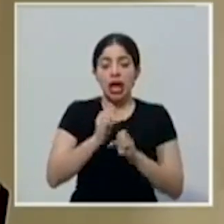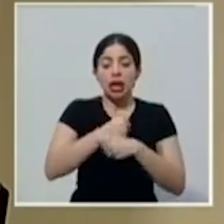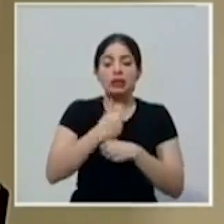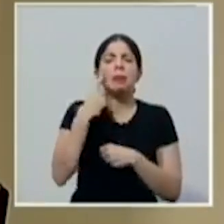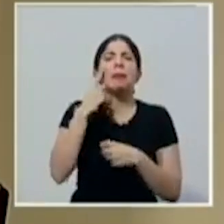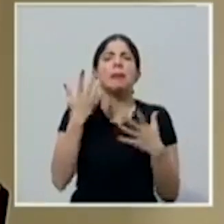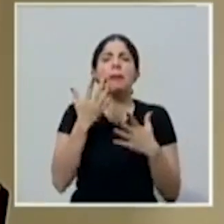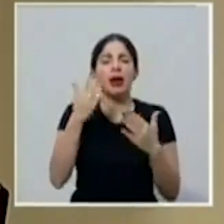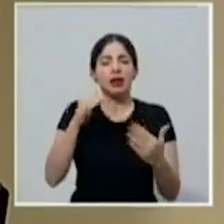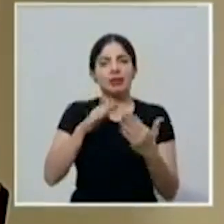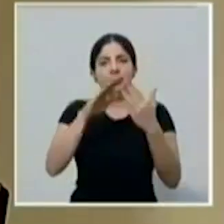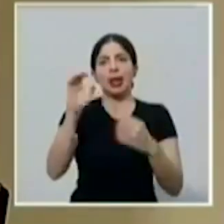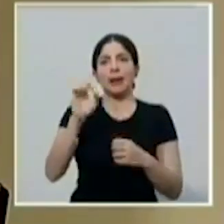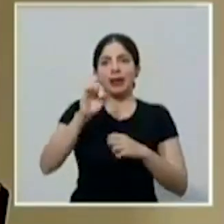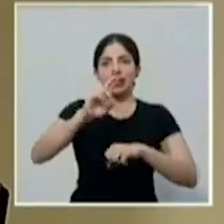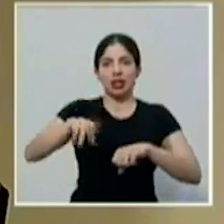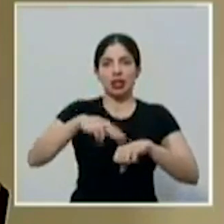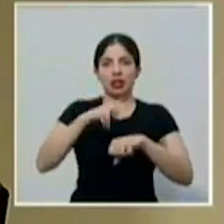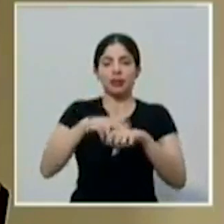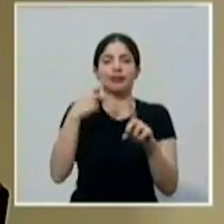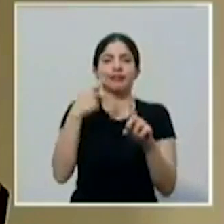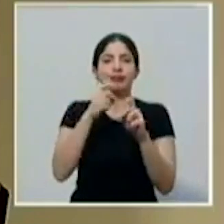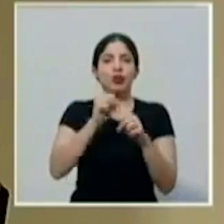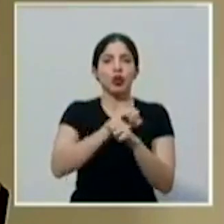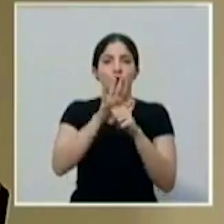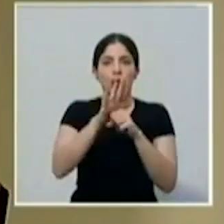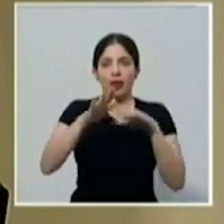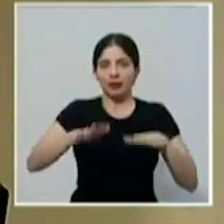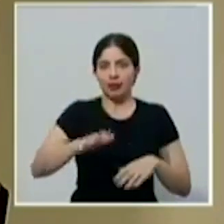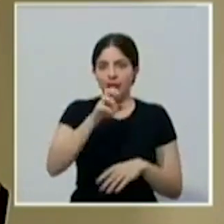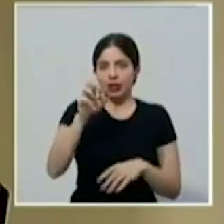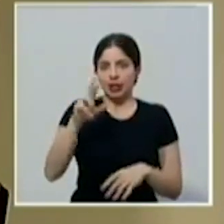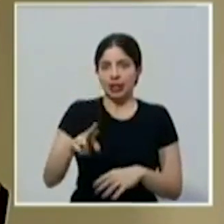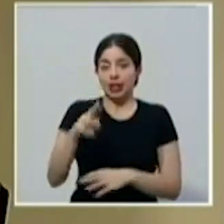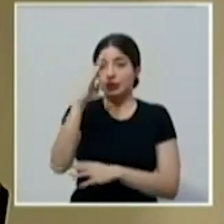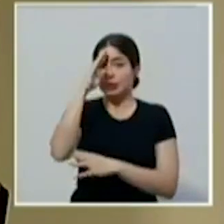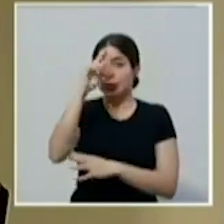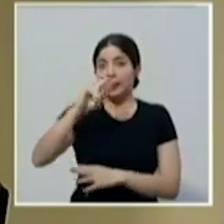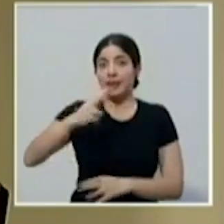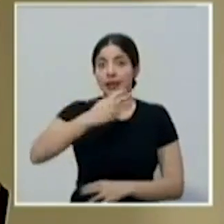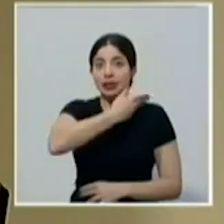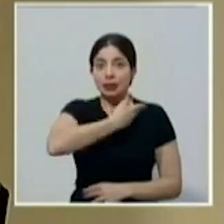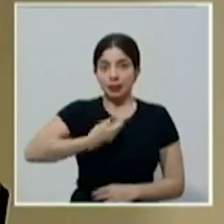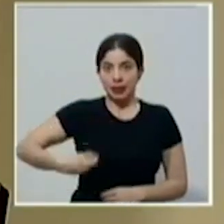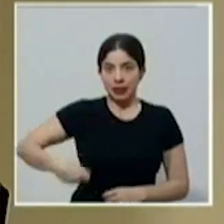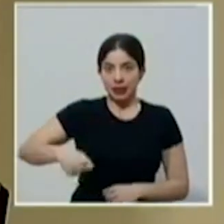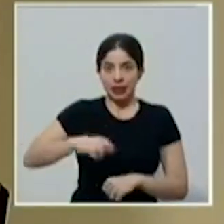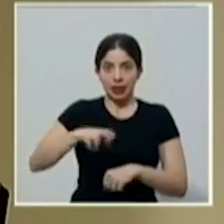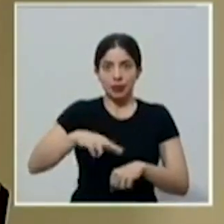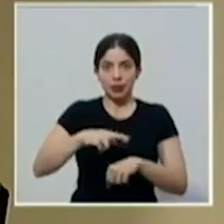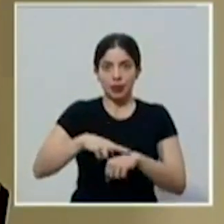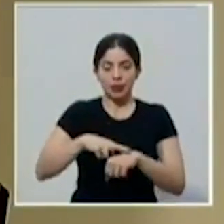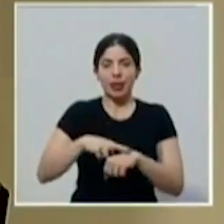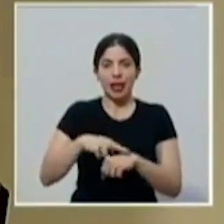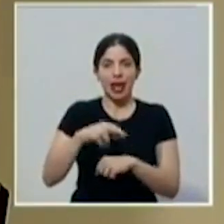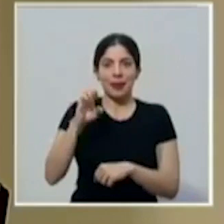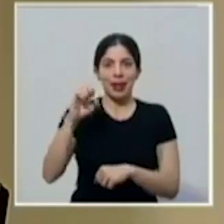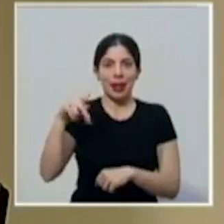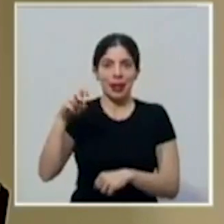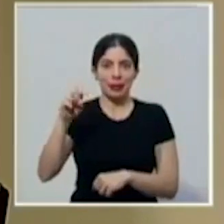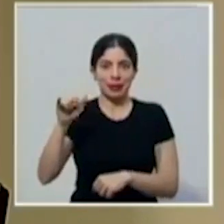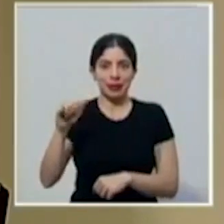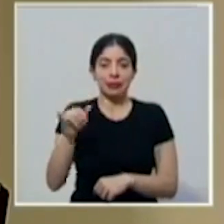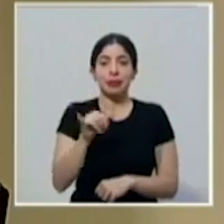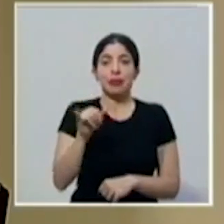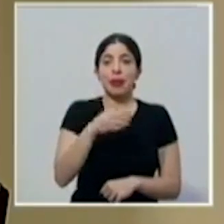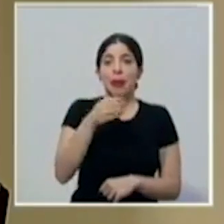para enfrentar la emergencia nacional por la COVID-19 en Costa Rica. Saludamos a la vicepresidenta de la República, doña Epsi Campbell, a don Marvin